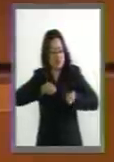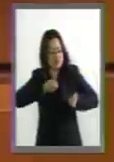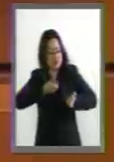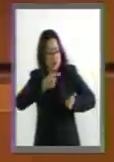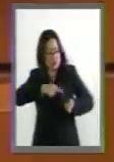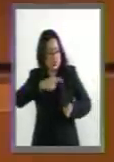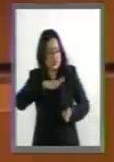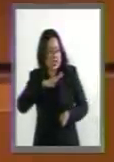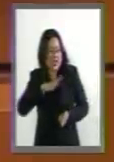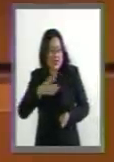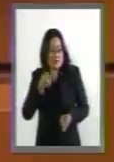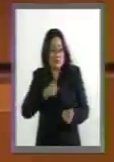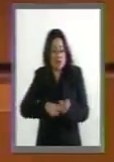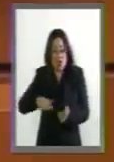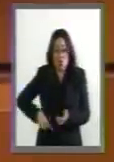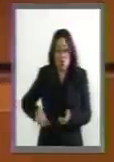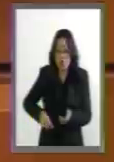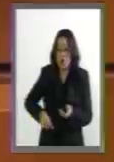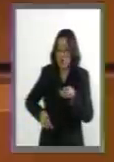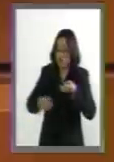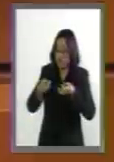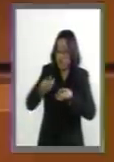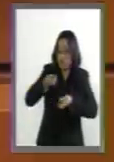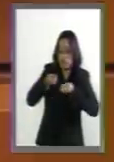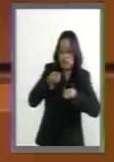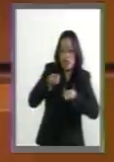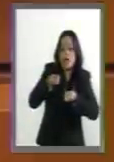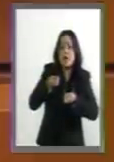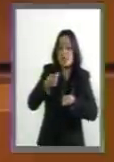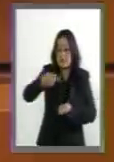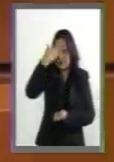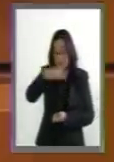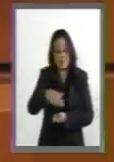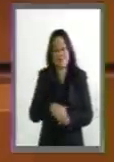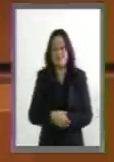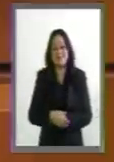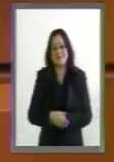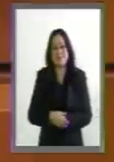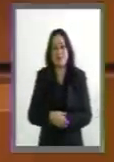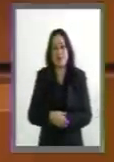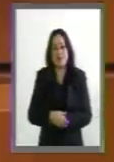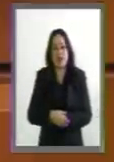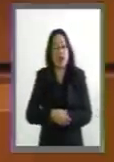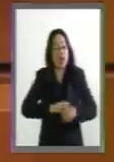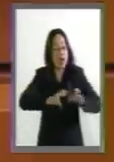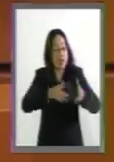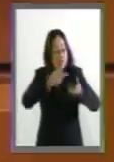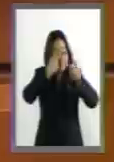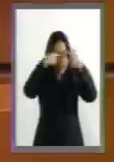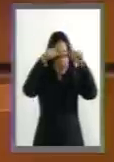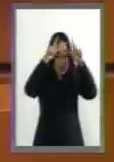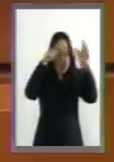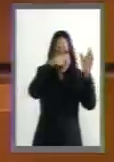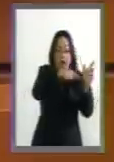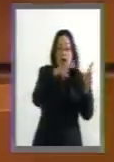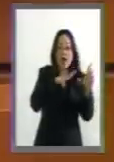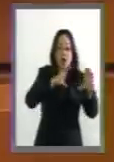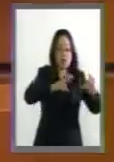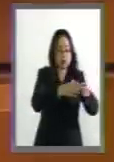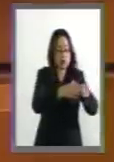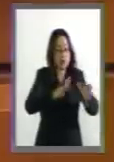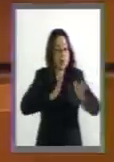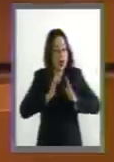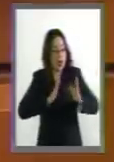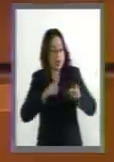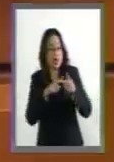No tienen ni idea. El ejército y la marina es un ejército. La marina, la Armada